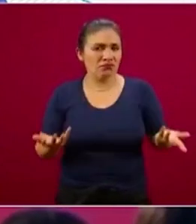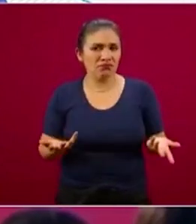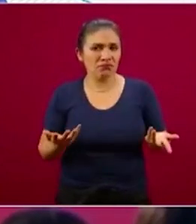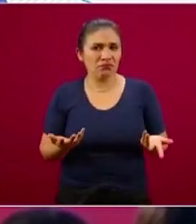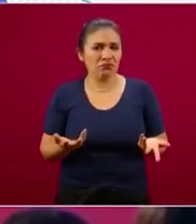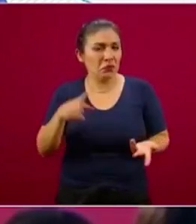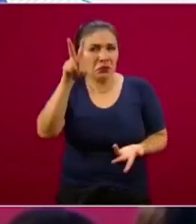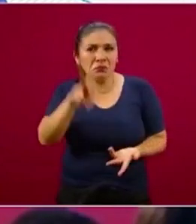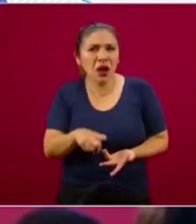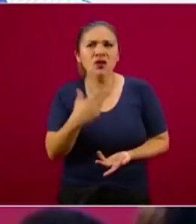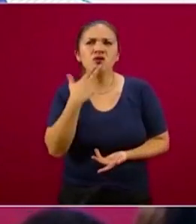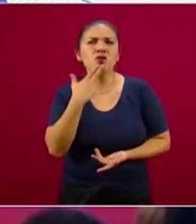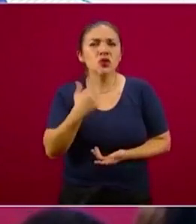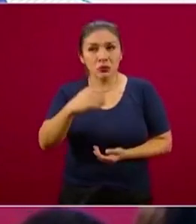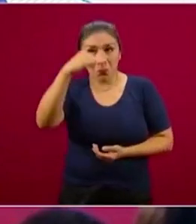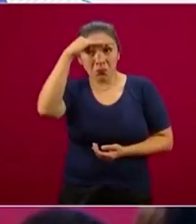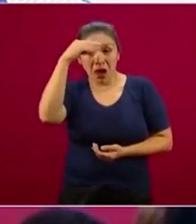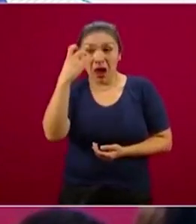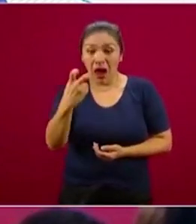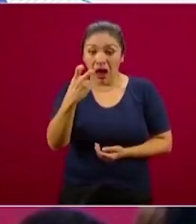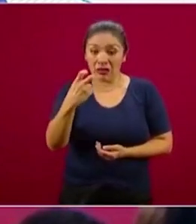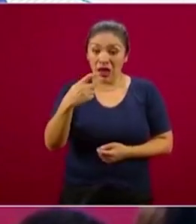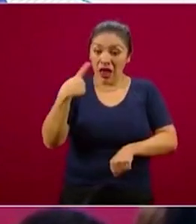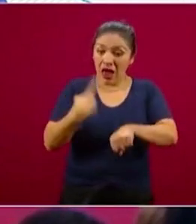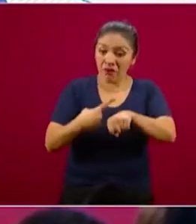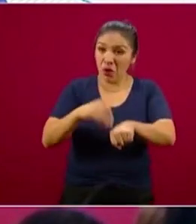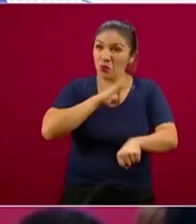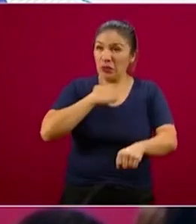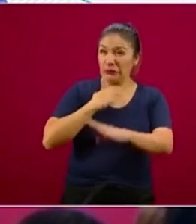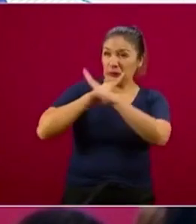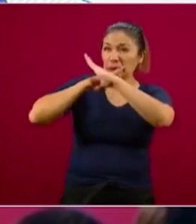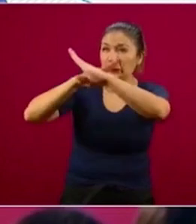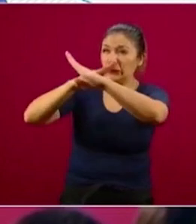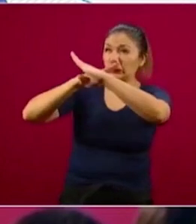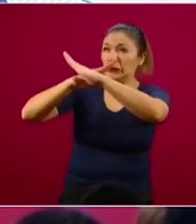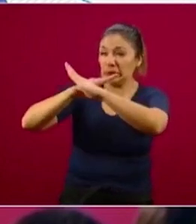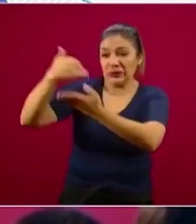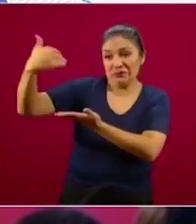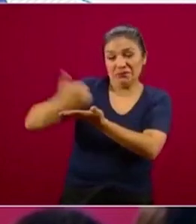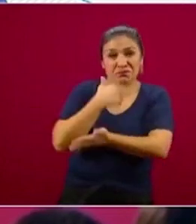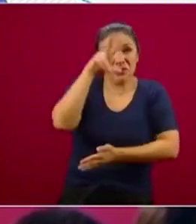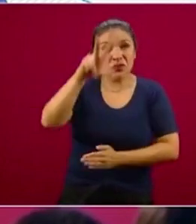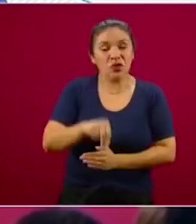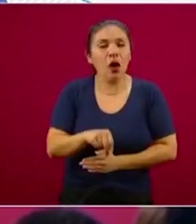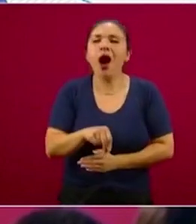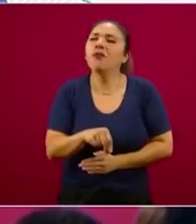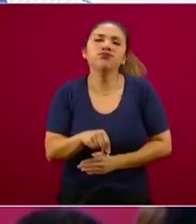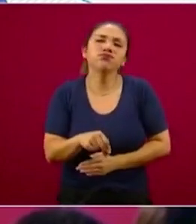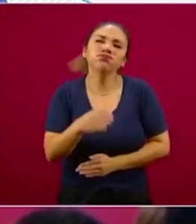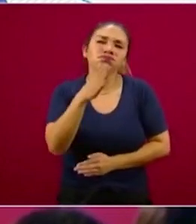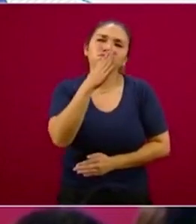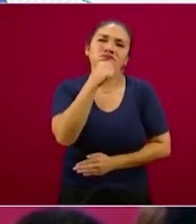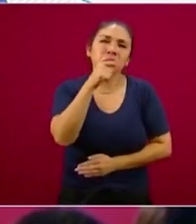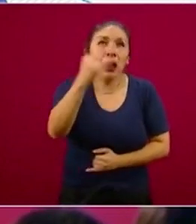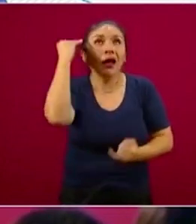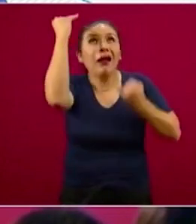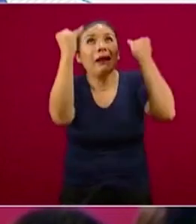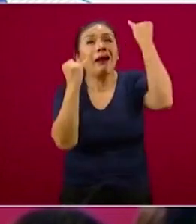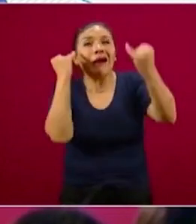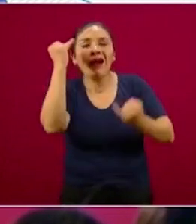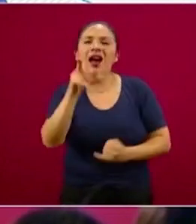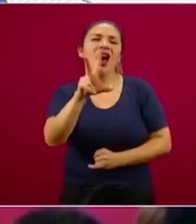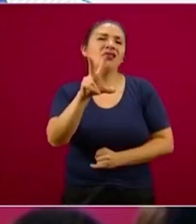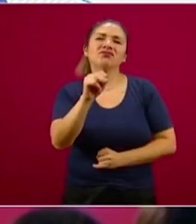pretender que el fenómeno se puede detener o evitar, no tiene sentido caer en esa fantasía.